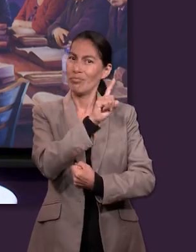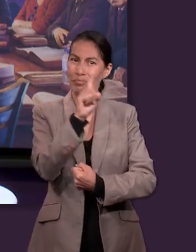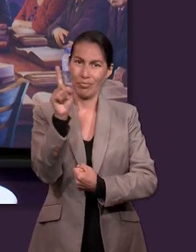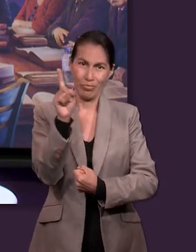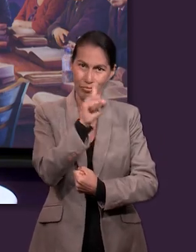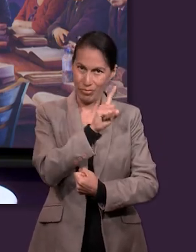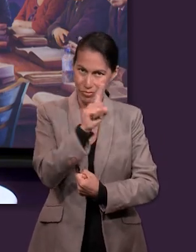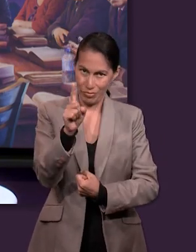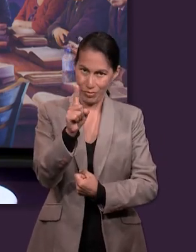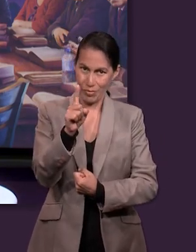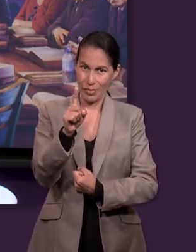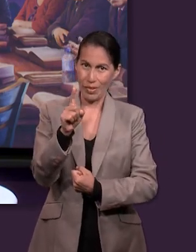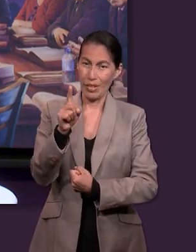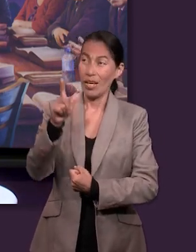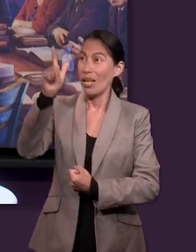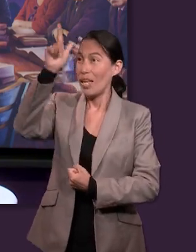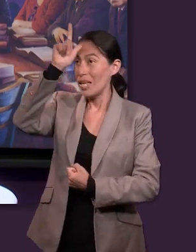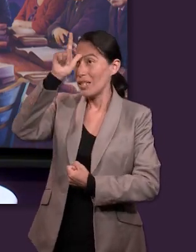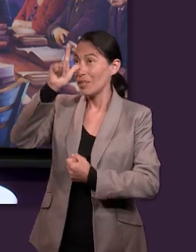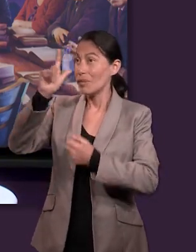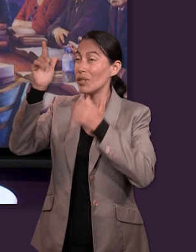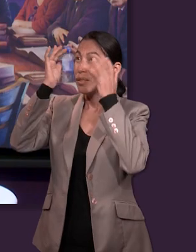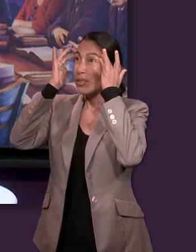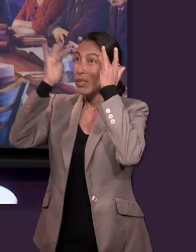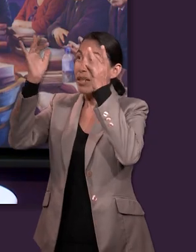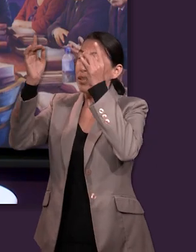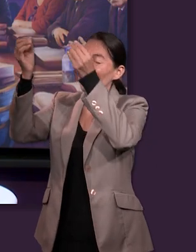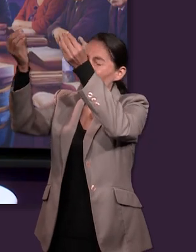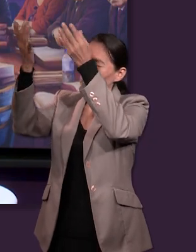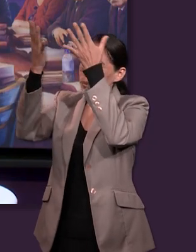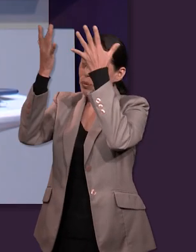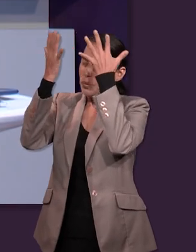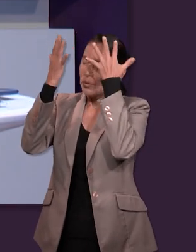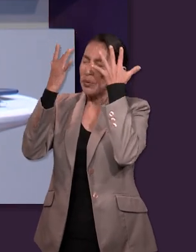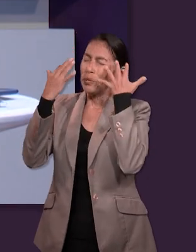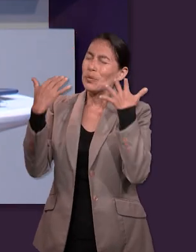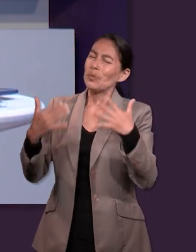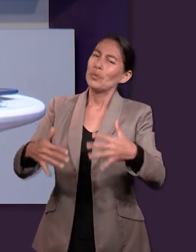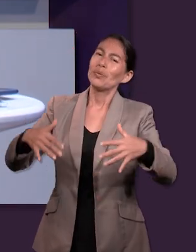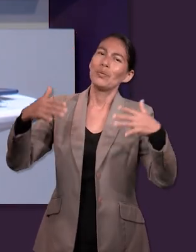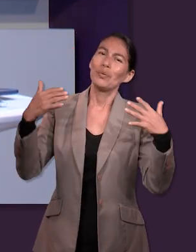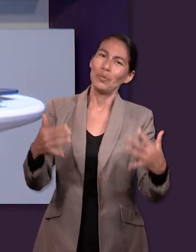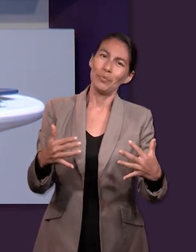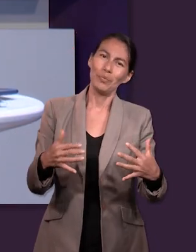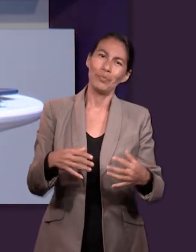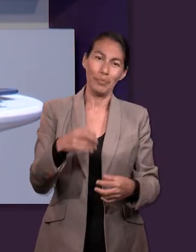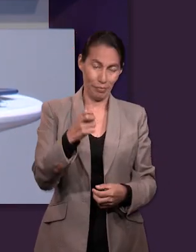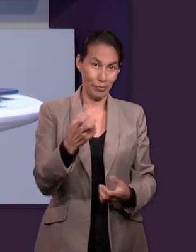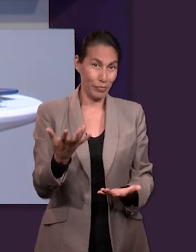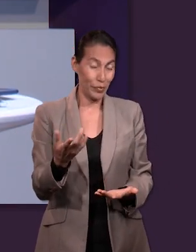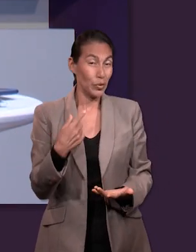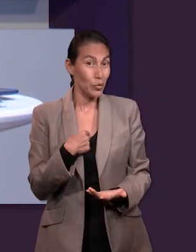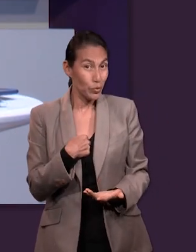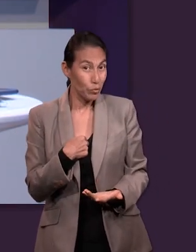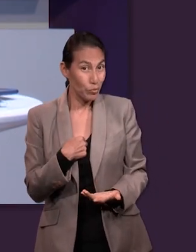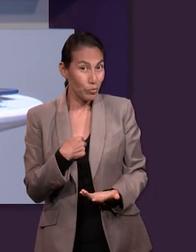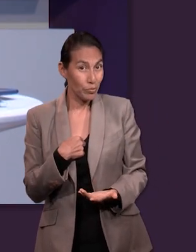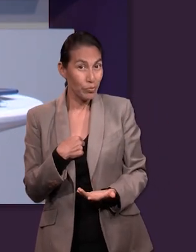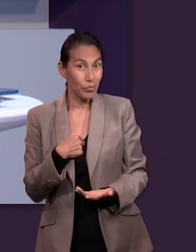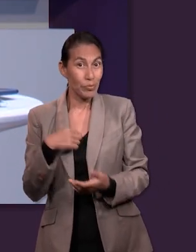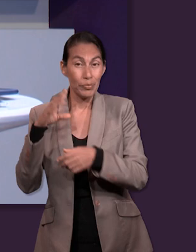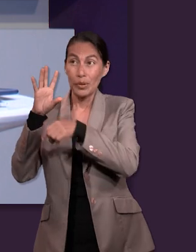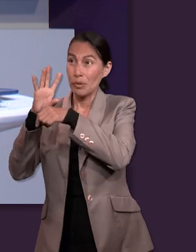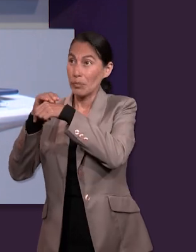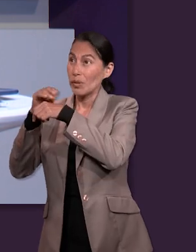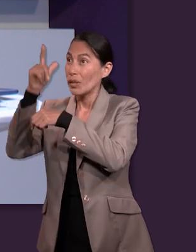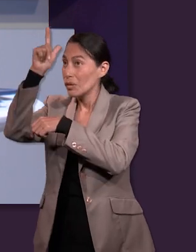fuerza, no con mi fuerza, sino con qué, sino con mi espíritu, ha dicho Jehová de los ejércitos. Entonces, en la medida